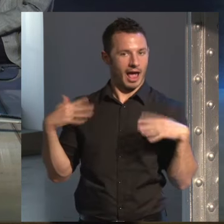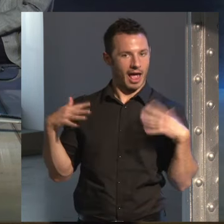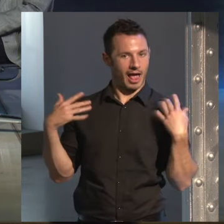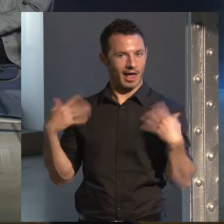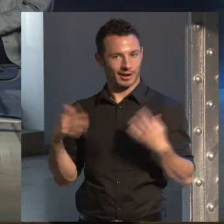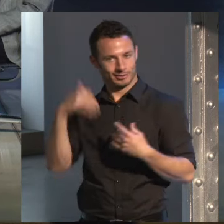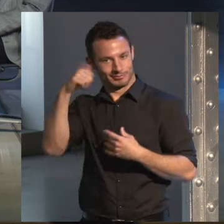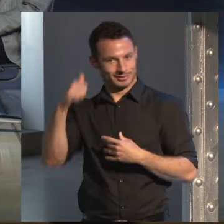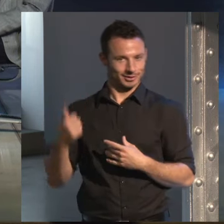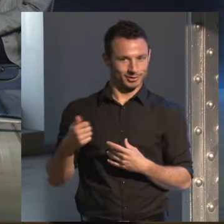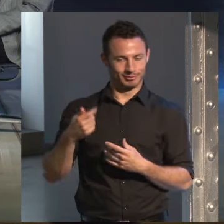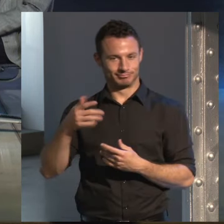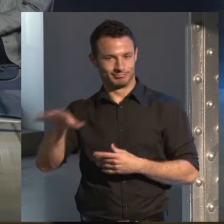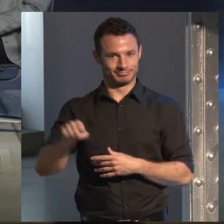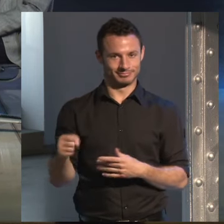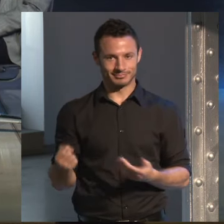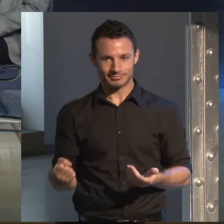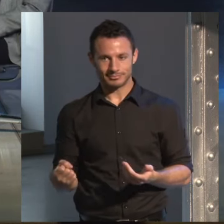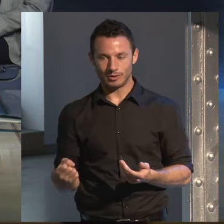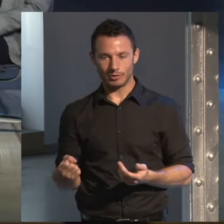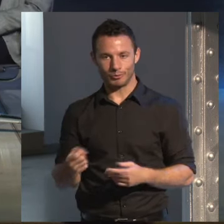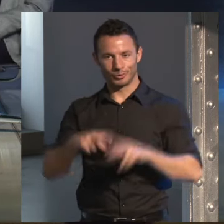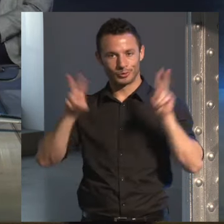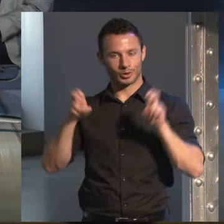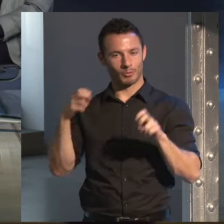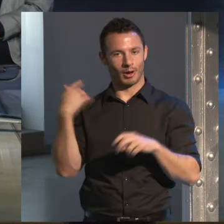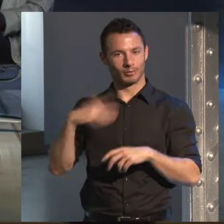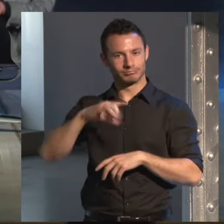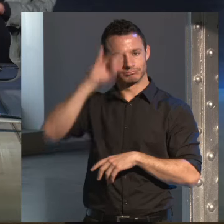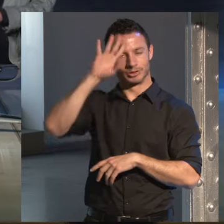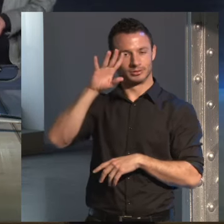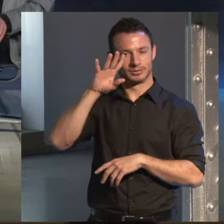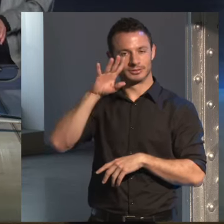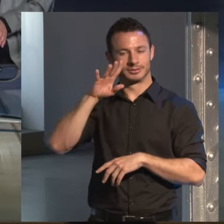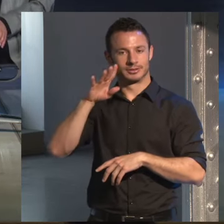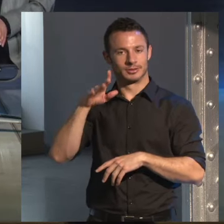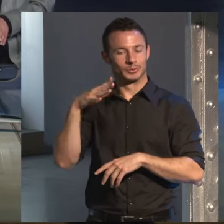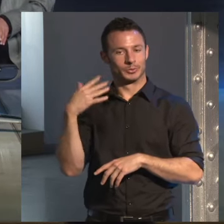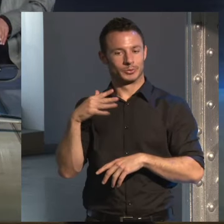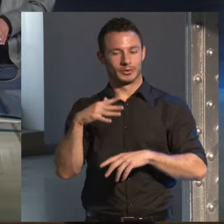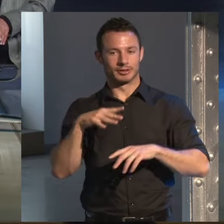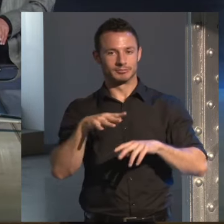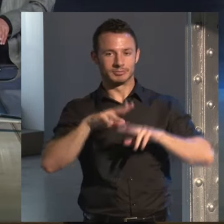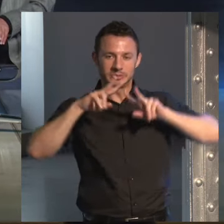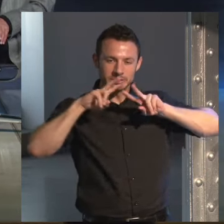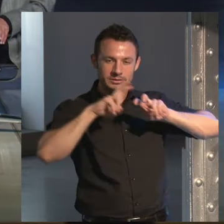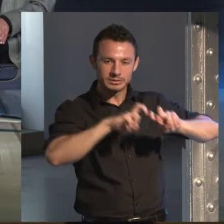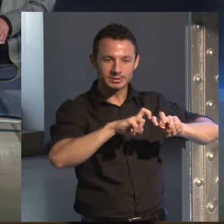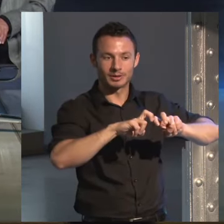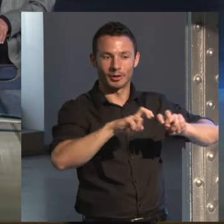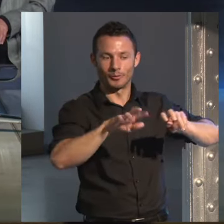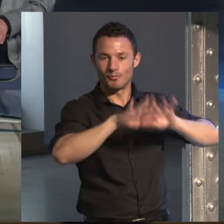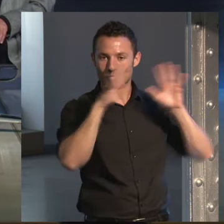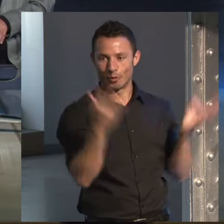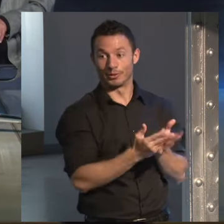un tema chocante que te llama la atención y empecé un poco a investigar y hay todo un mundo señoras les ha